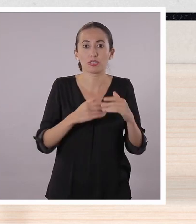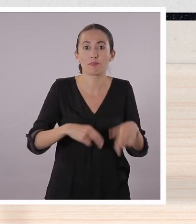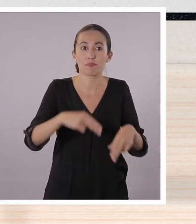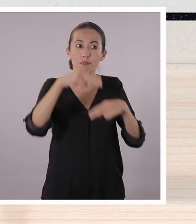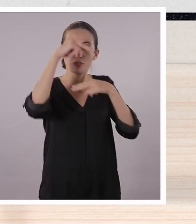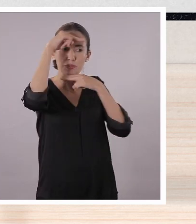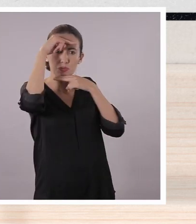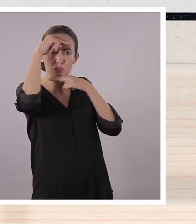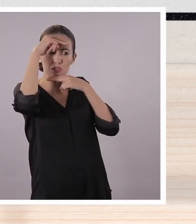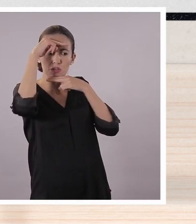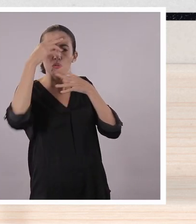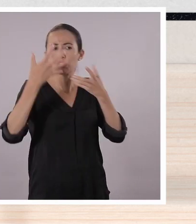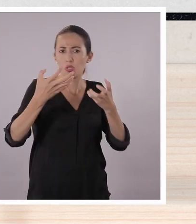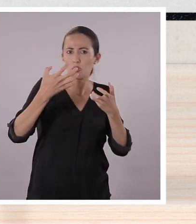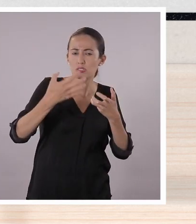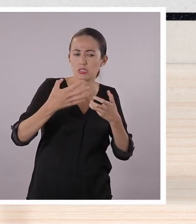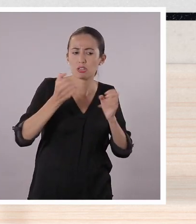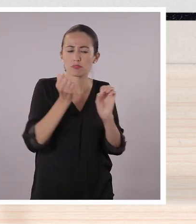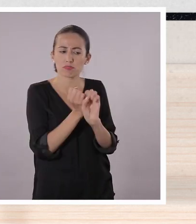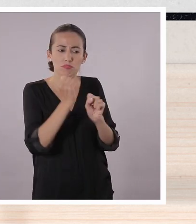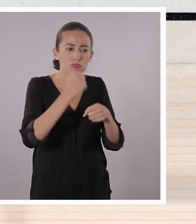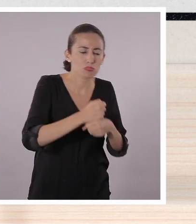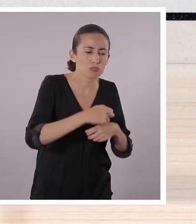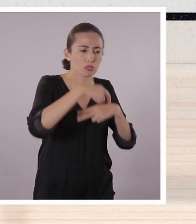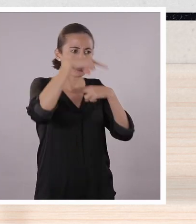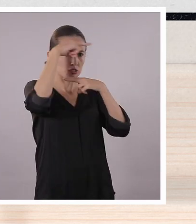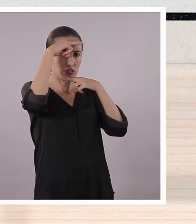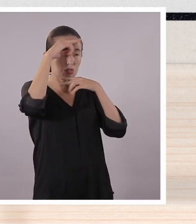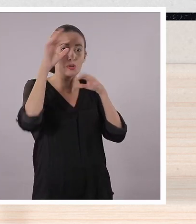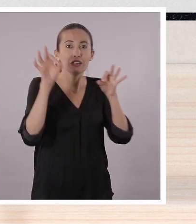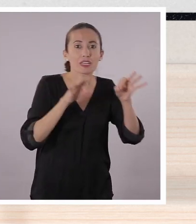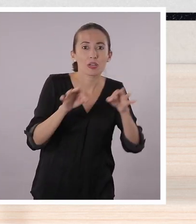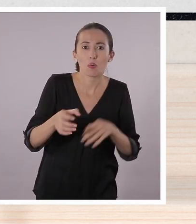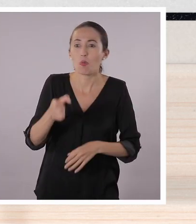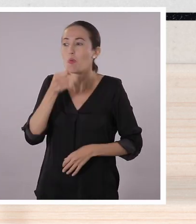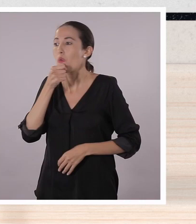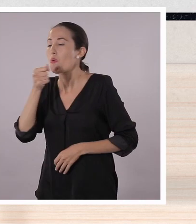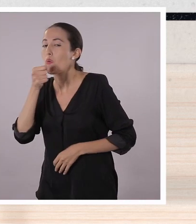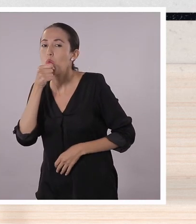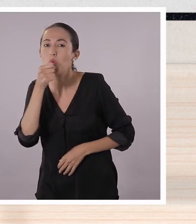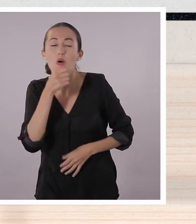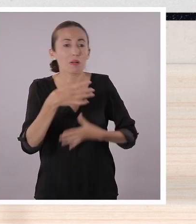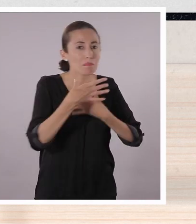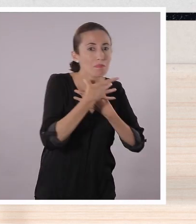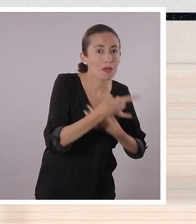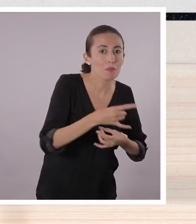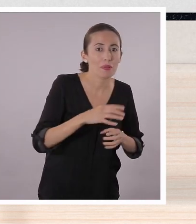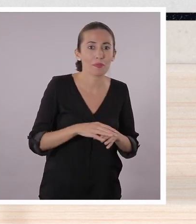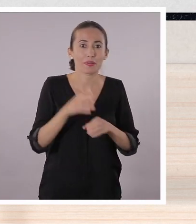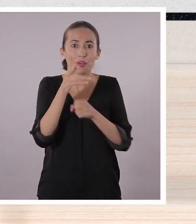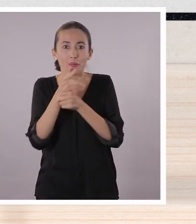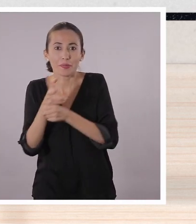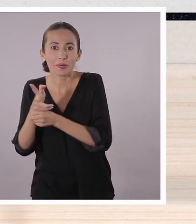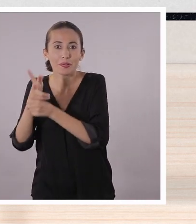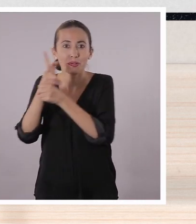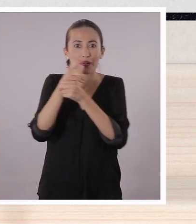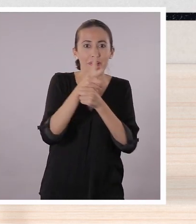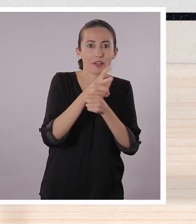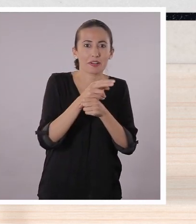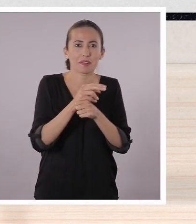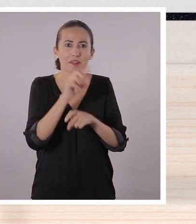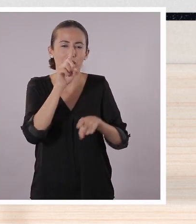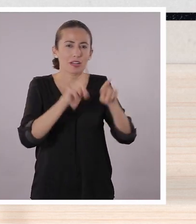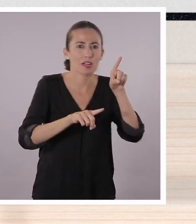hacer un noticiero juvenil. Esto de ser reportera y presentar noticias siempre me ha atraído mucho. Ya preparé la cámara,